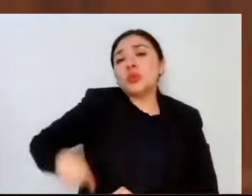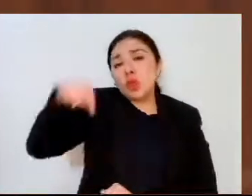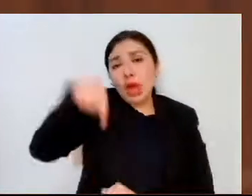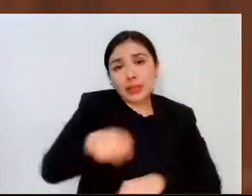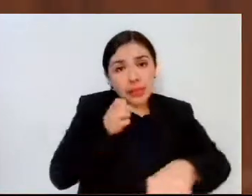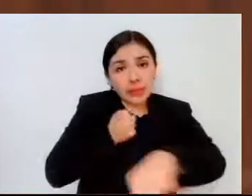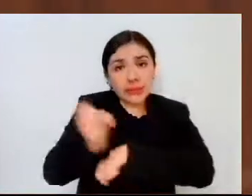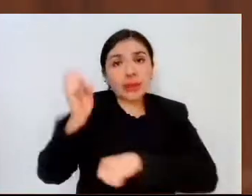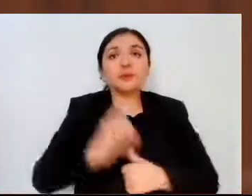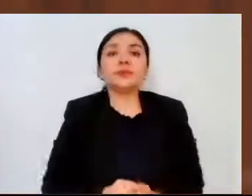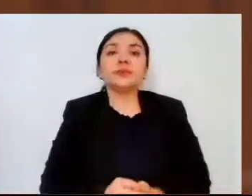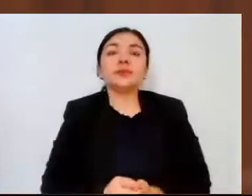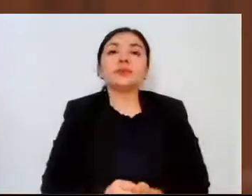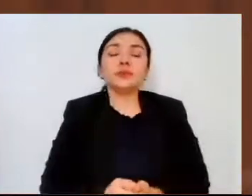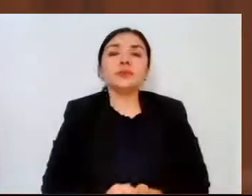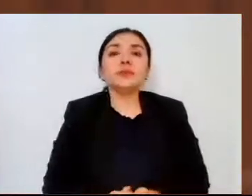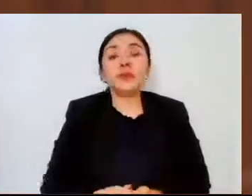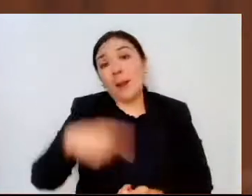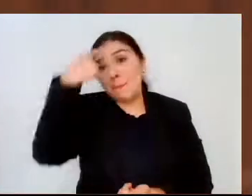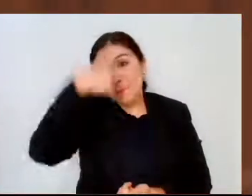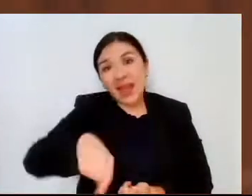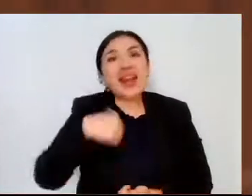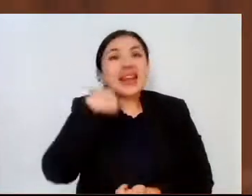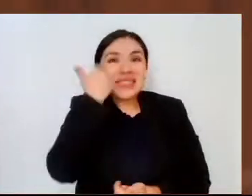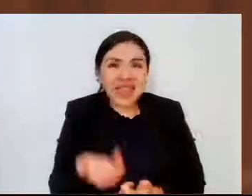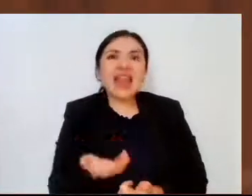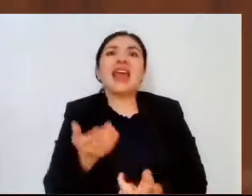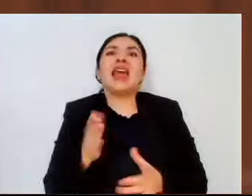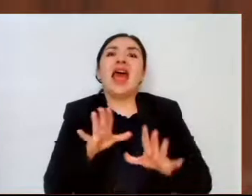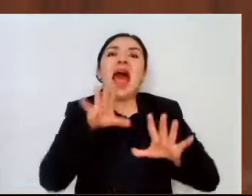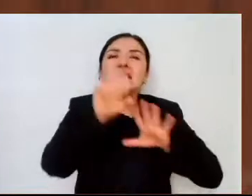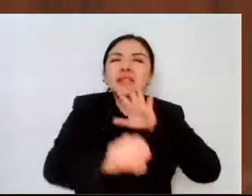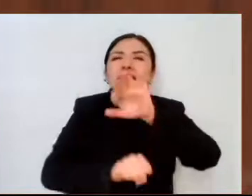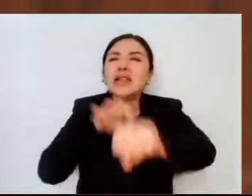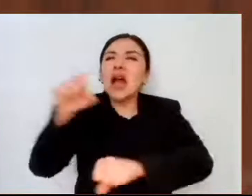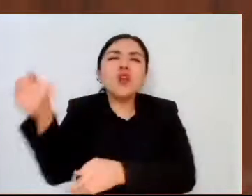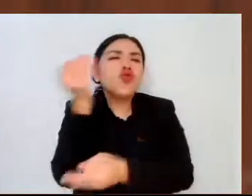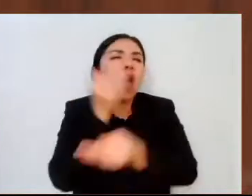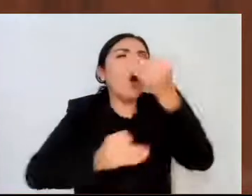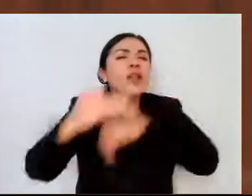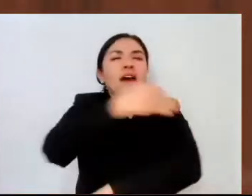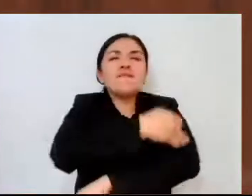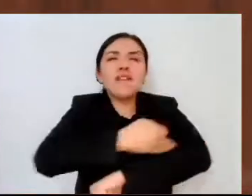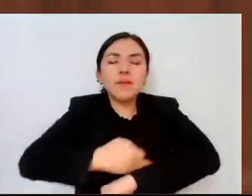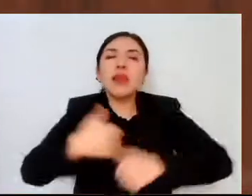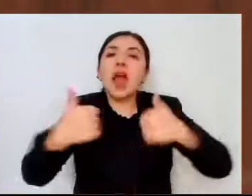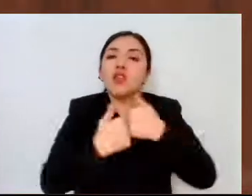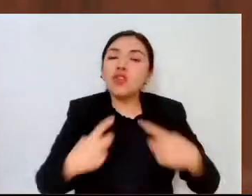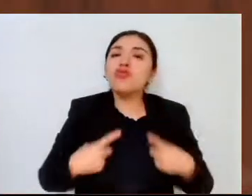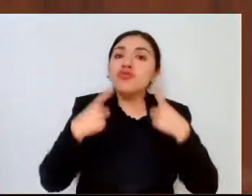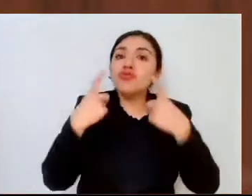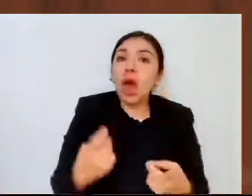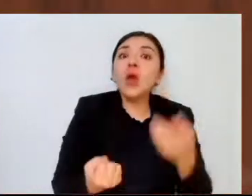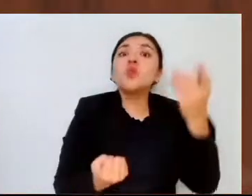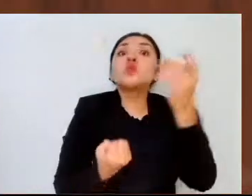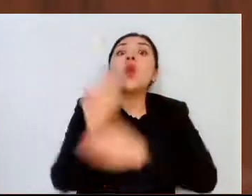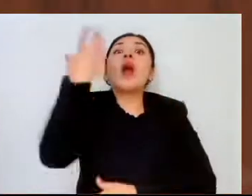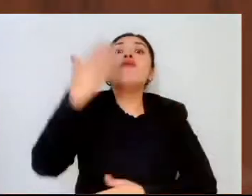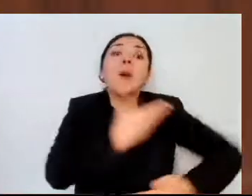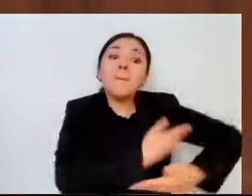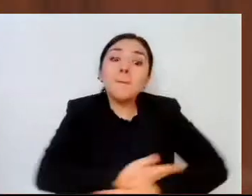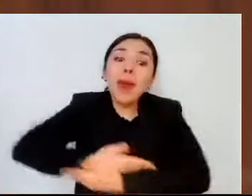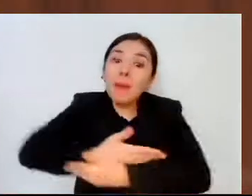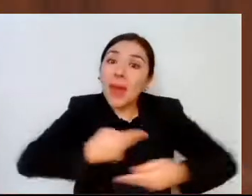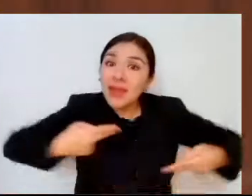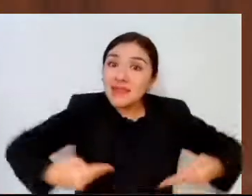Con el fin de llegar a todas las familias que reciben a un nuevo integrante, se